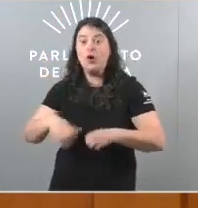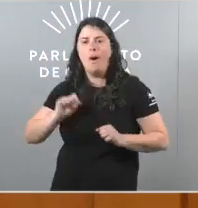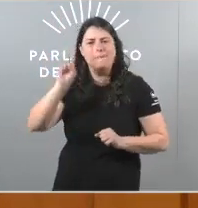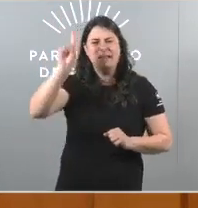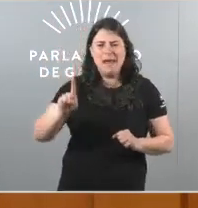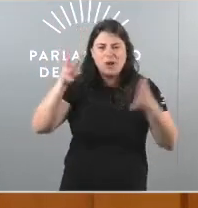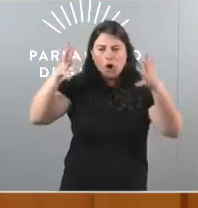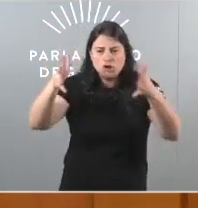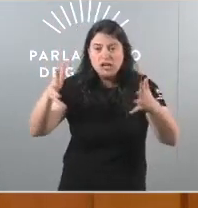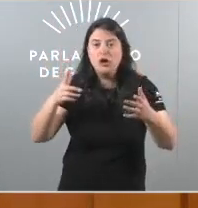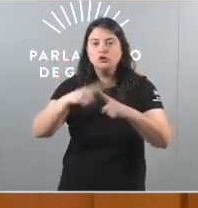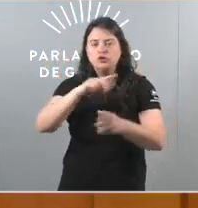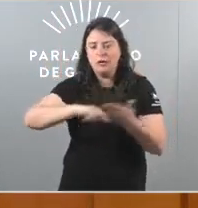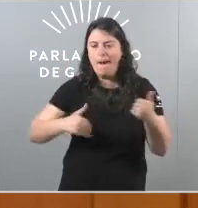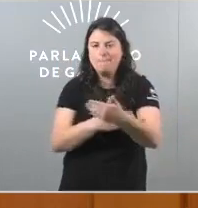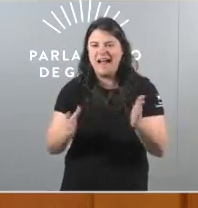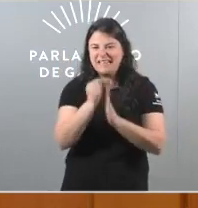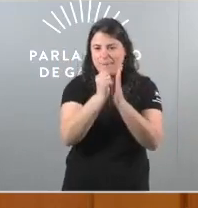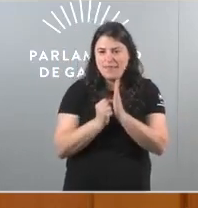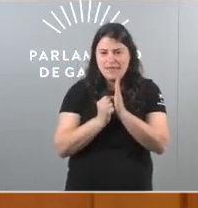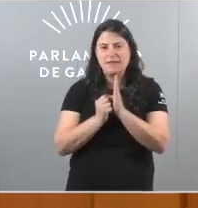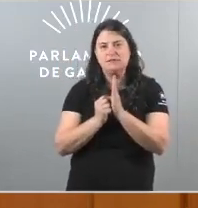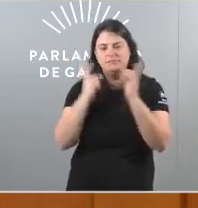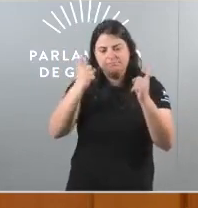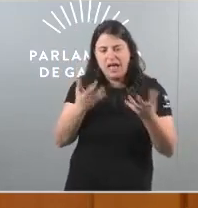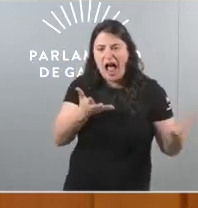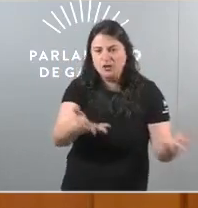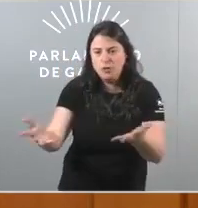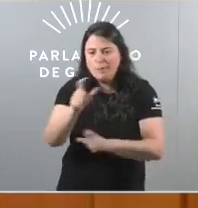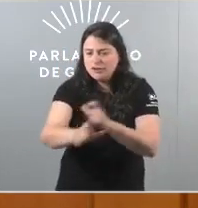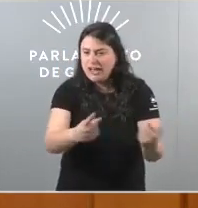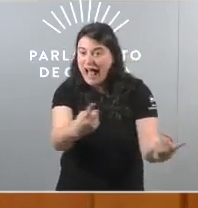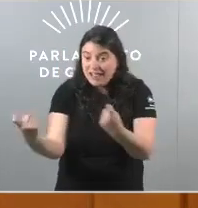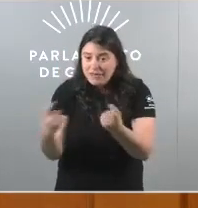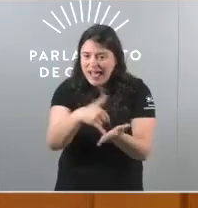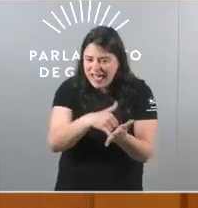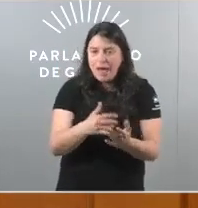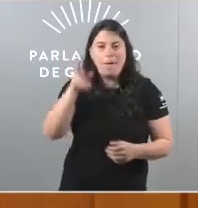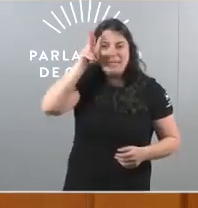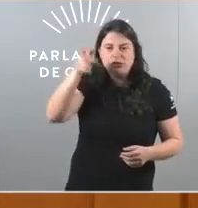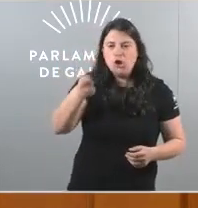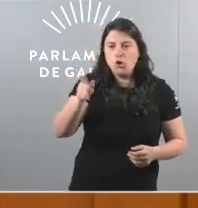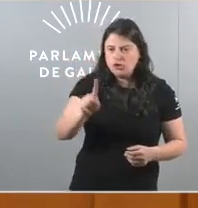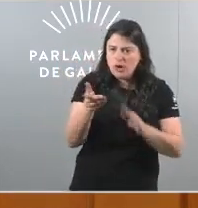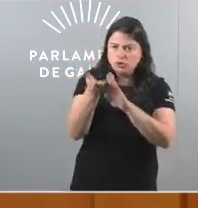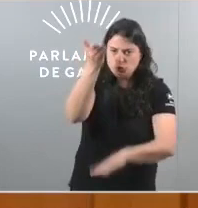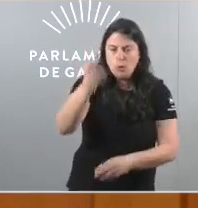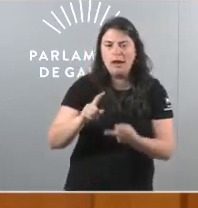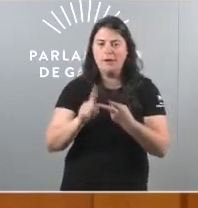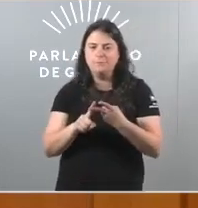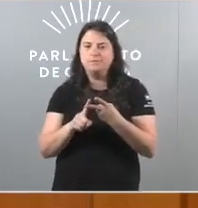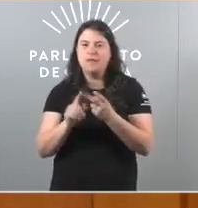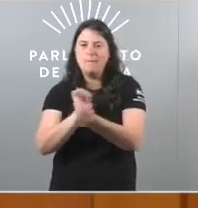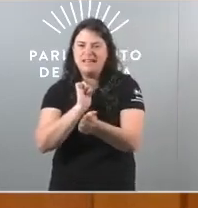da Xunta un paquete de medidas para axudar a quem máis o necesita subindo as pensións non contributivas mellorando a